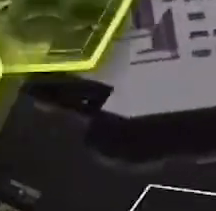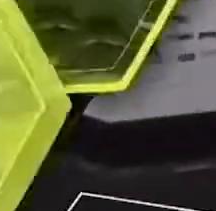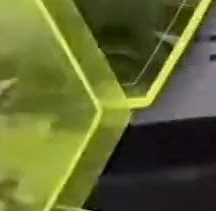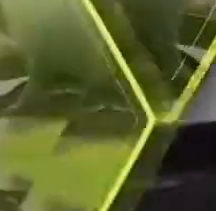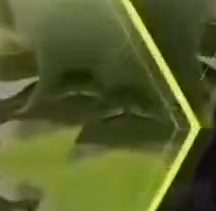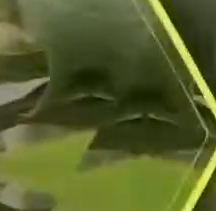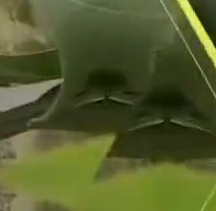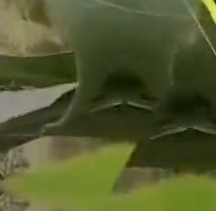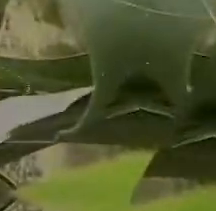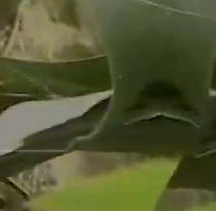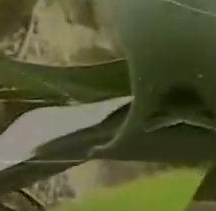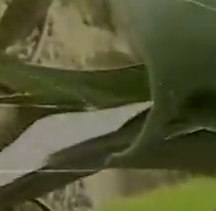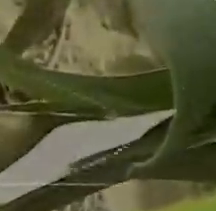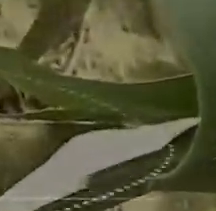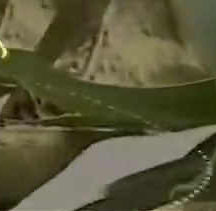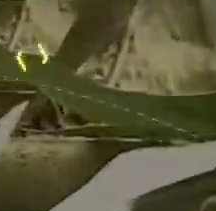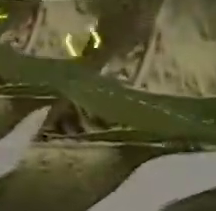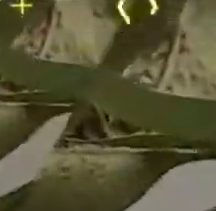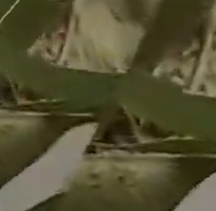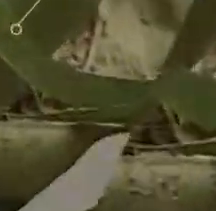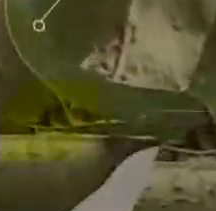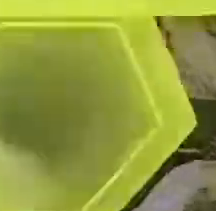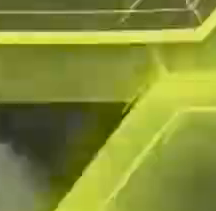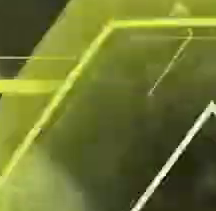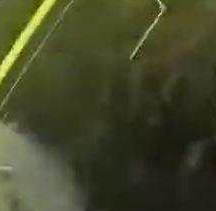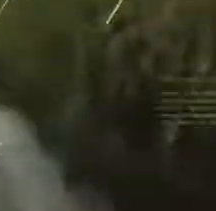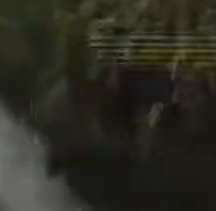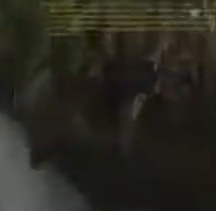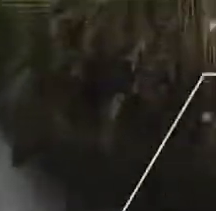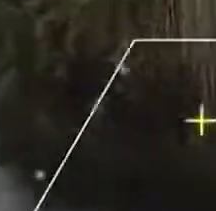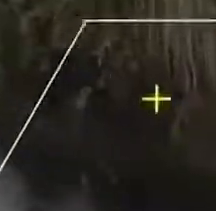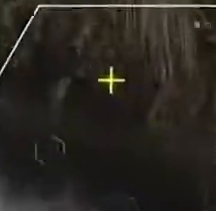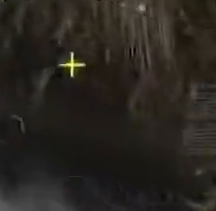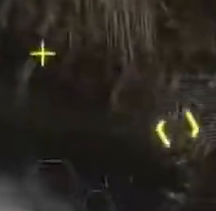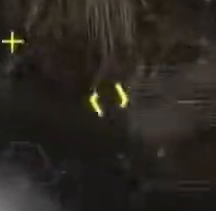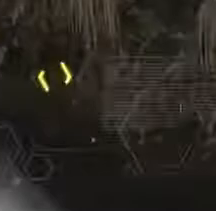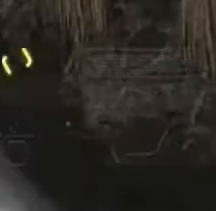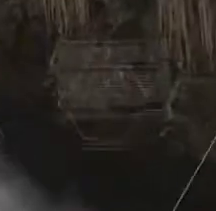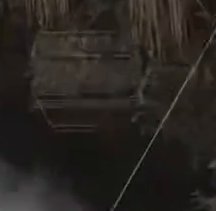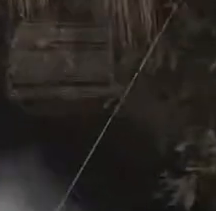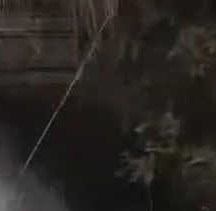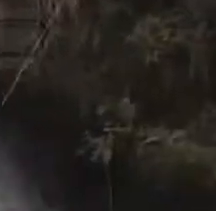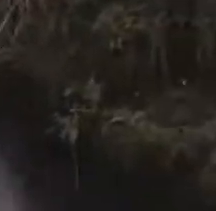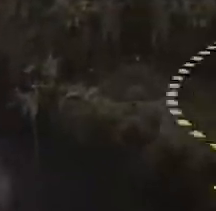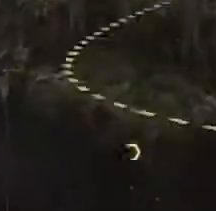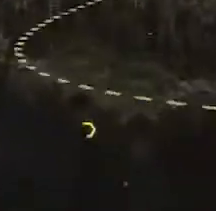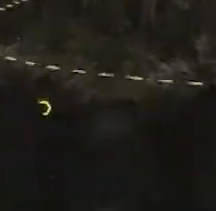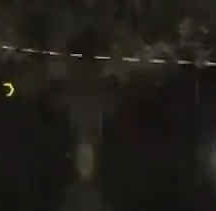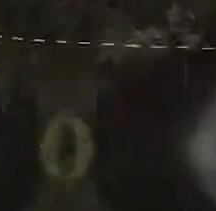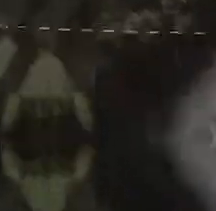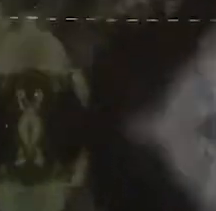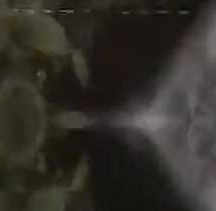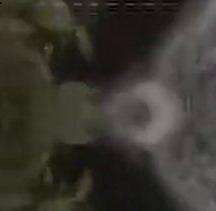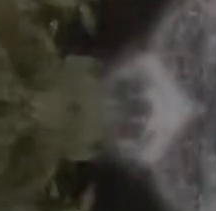Informativo CBC Otro compromiso con la región. Música Música Música Música Música Música